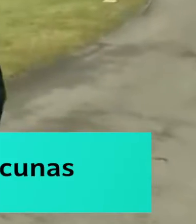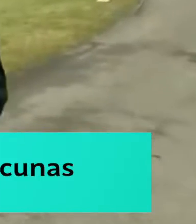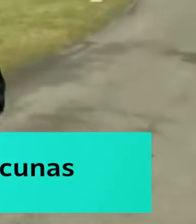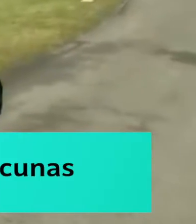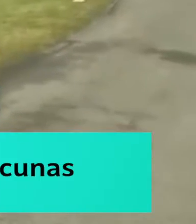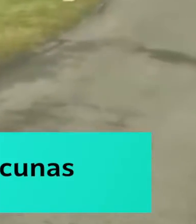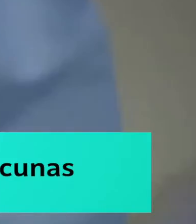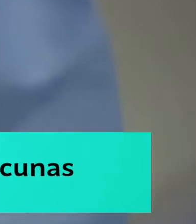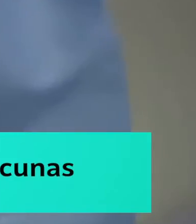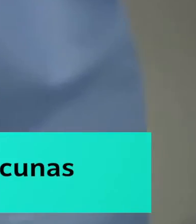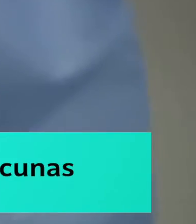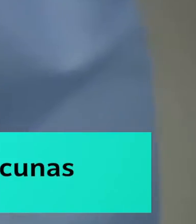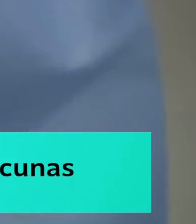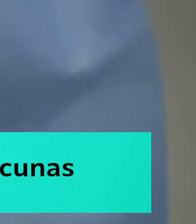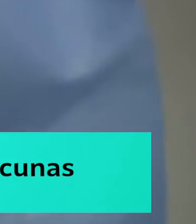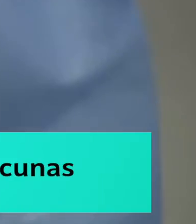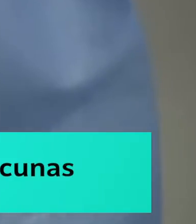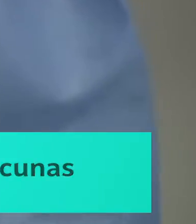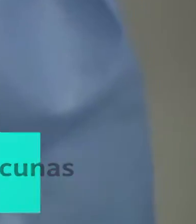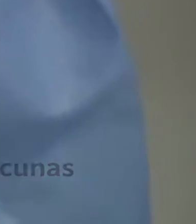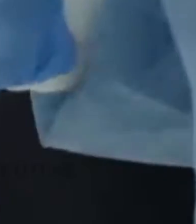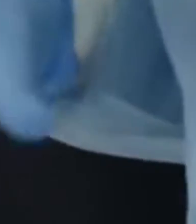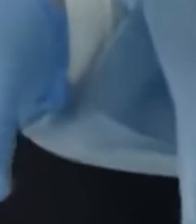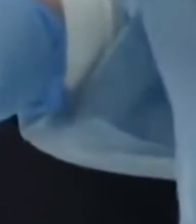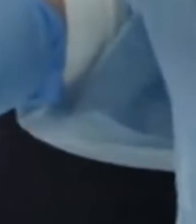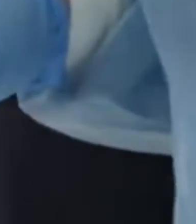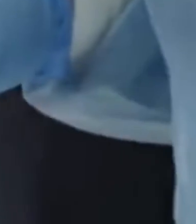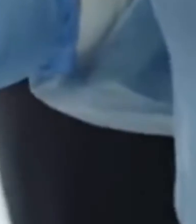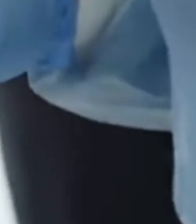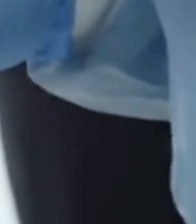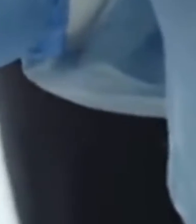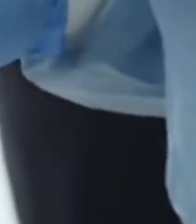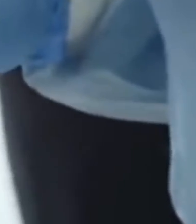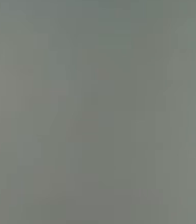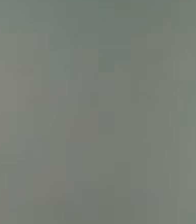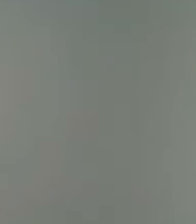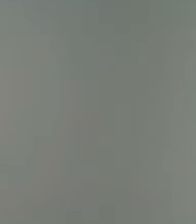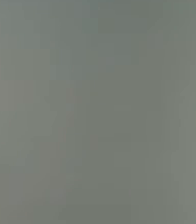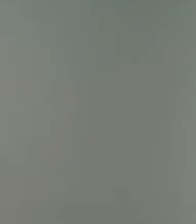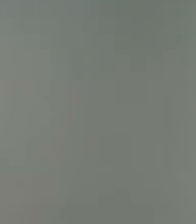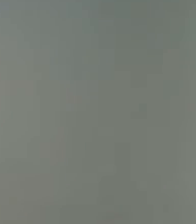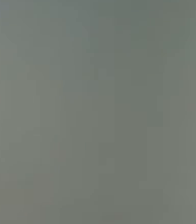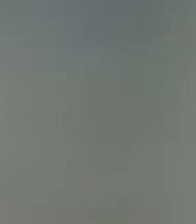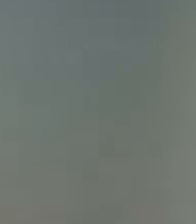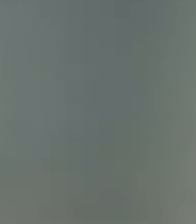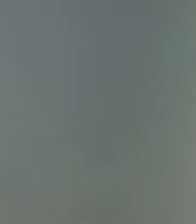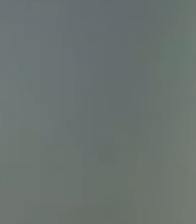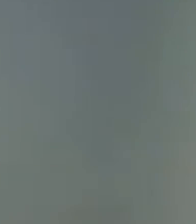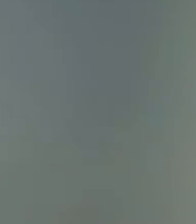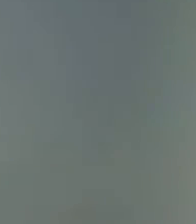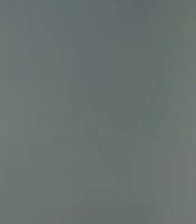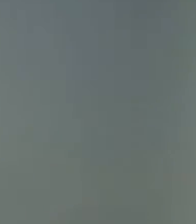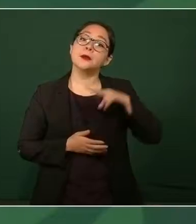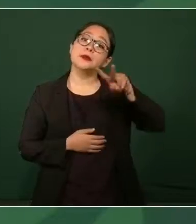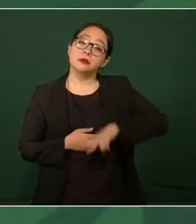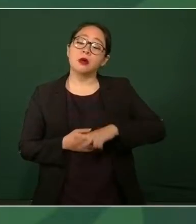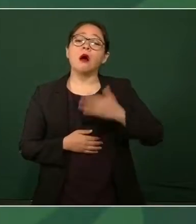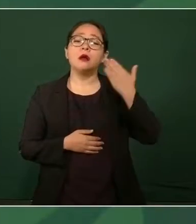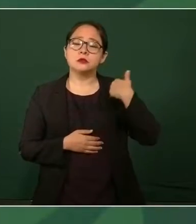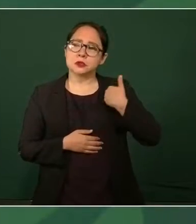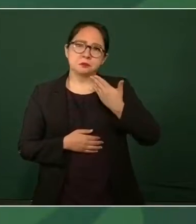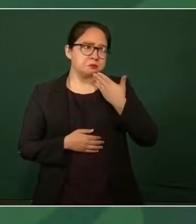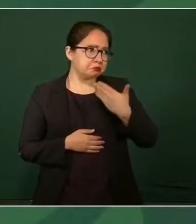calidad de préstamo, 2.700.000 dosis de vacuna de AstraZeneca para continuar con el Plan Nacional de Vacunación en el país.